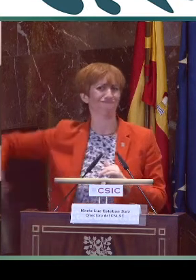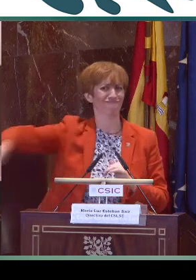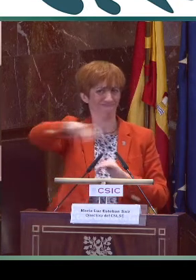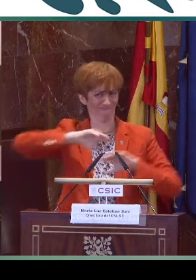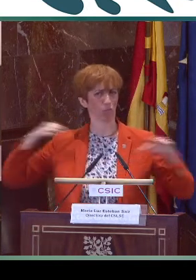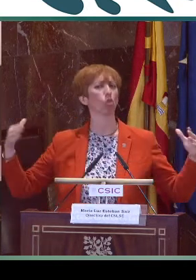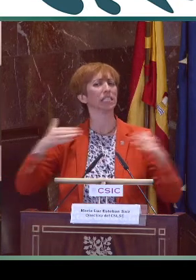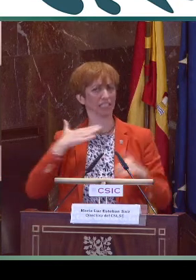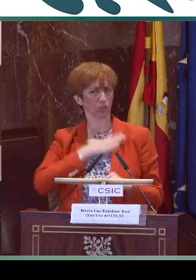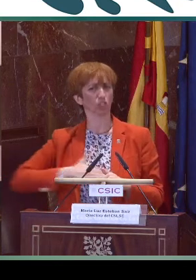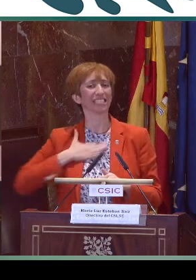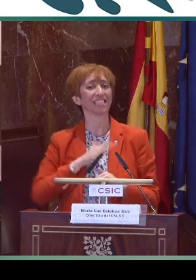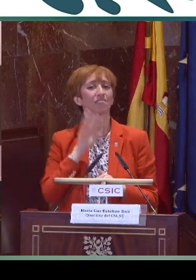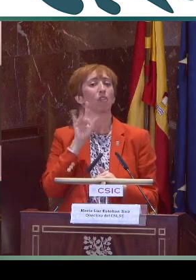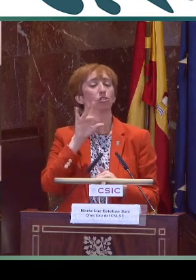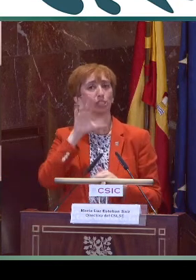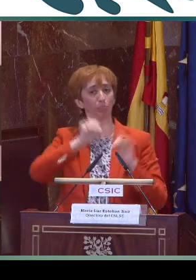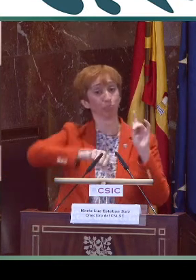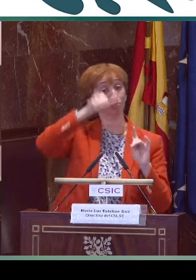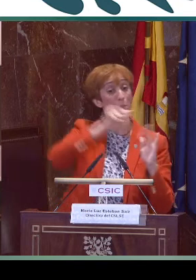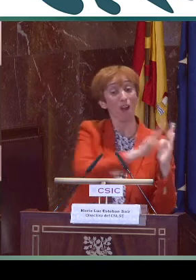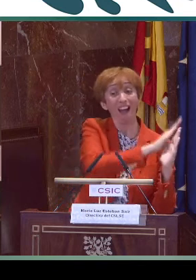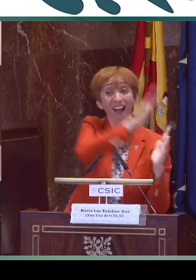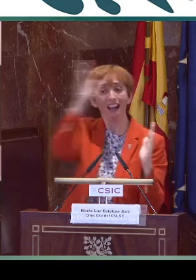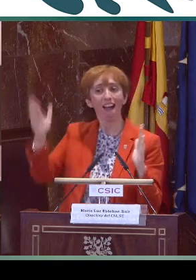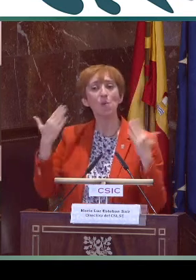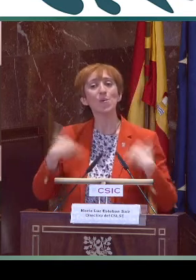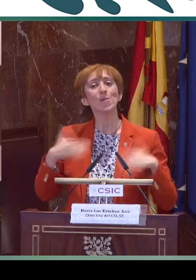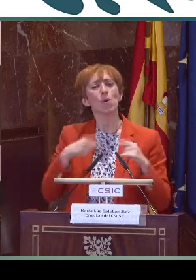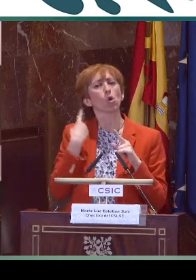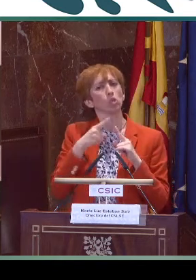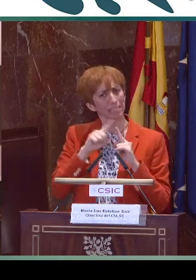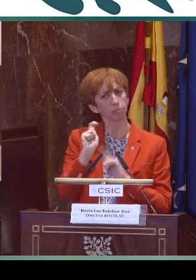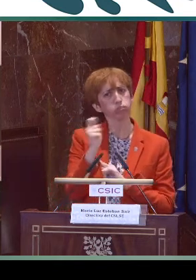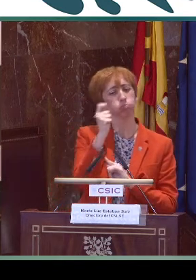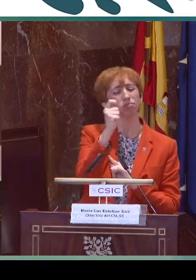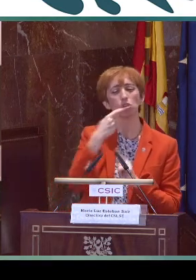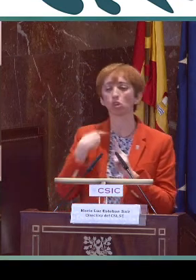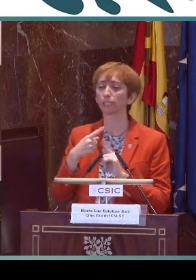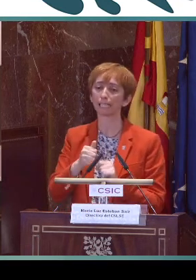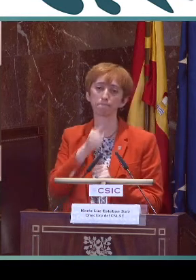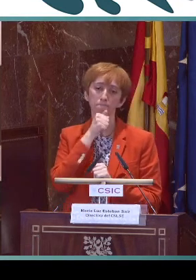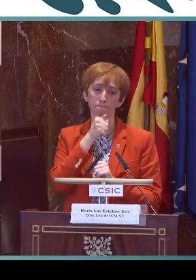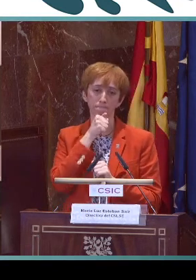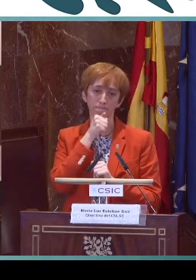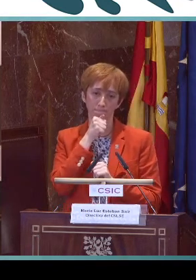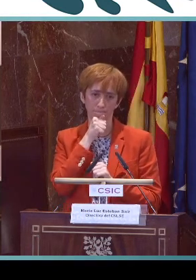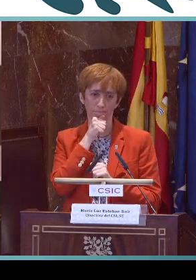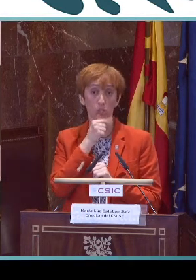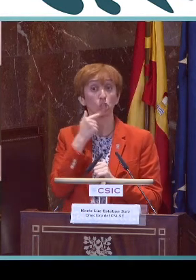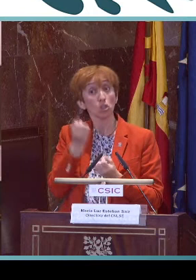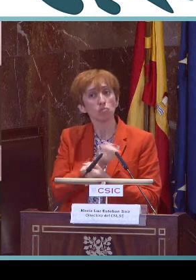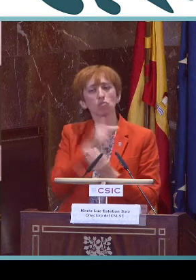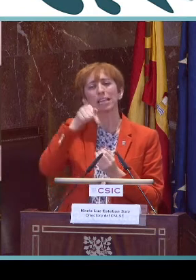los medios de apoyo a la comunicación oral. Nos satisface mucho esta ley y su aprobación al colectivo, pero es cierto que hay cosas que se han